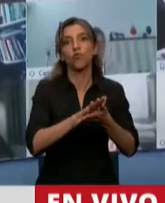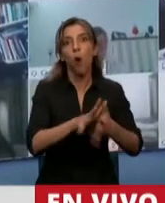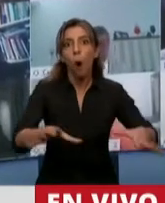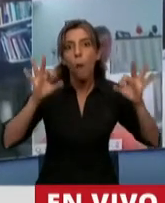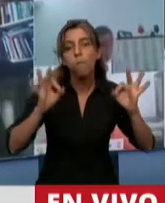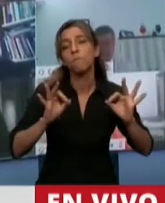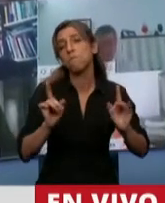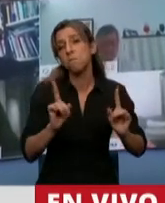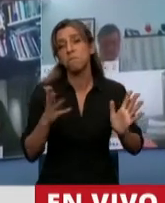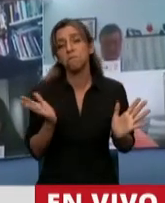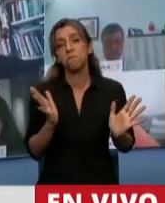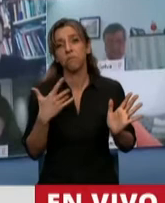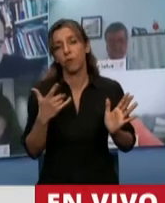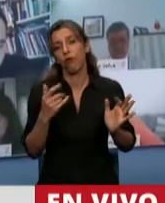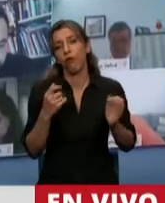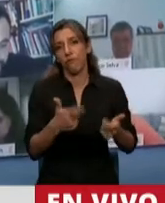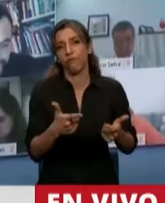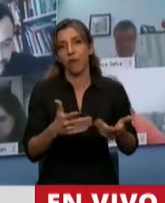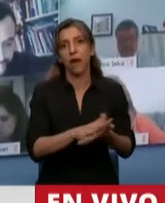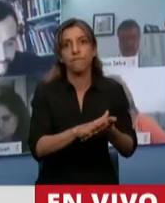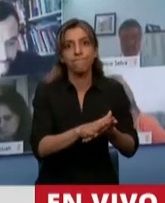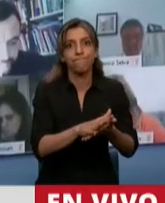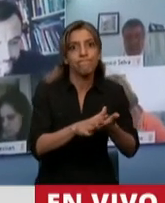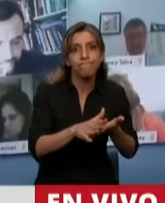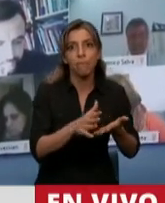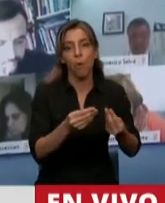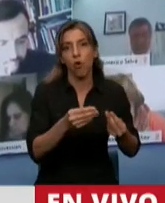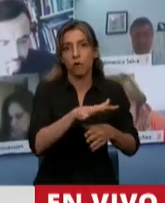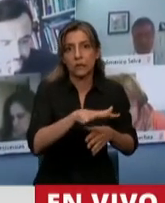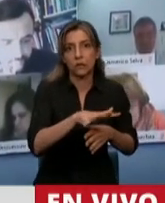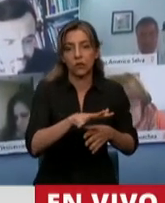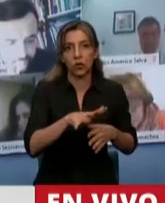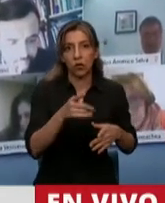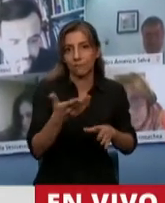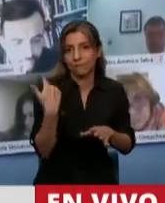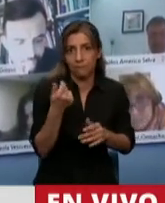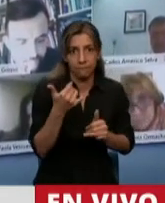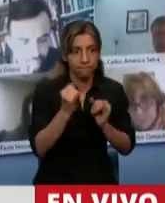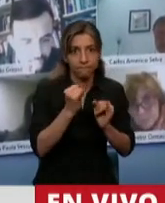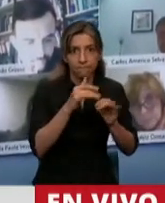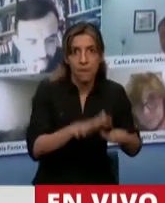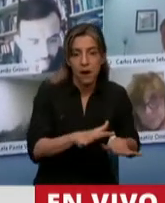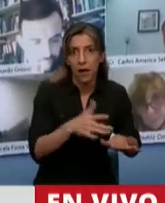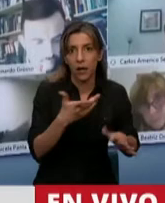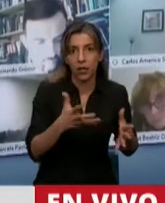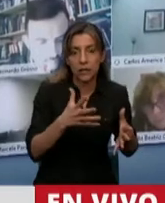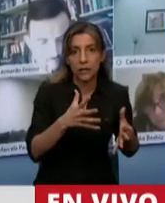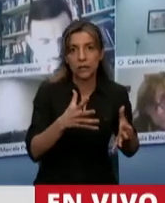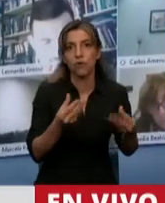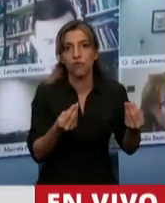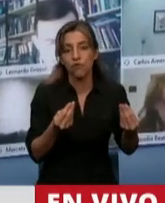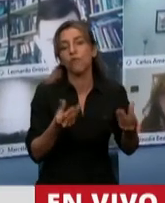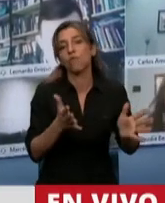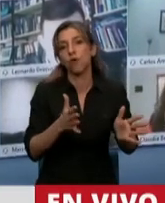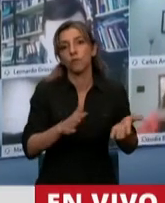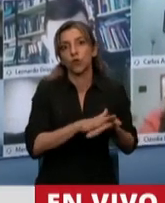verdaderamente golpeado, lo decían recién. Es aquellas actividades que en muchos casos